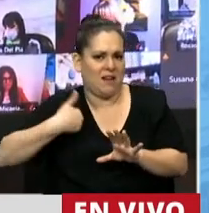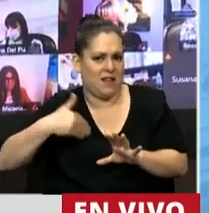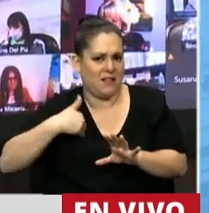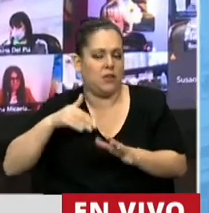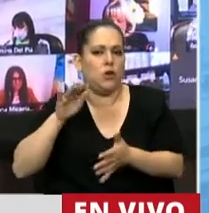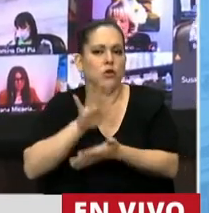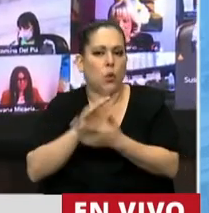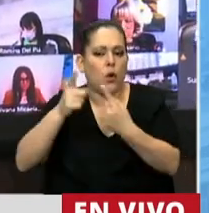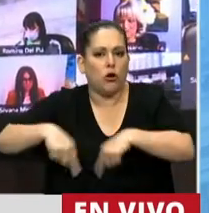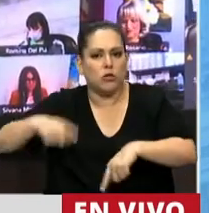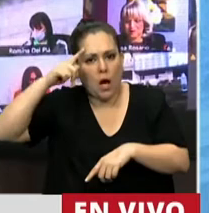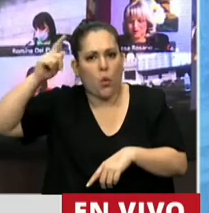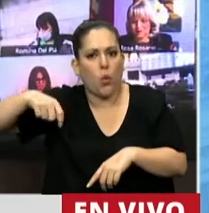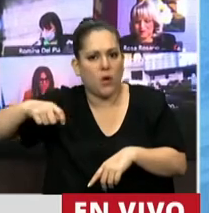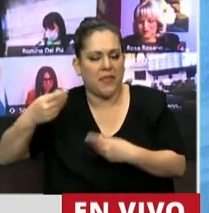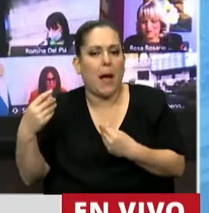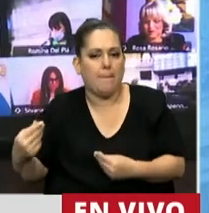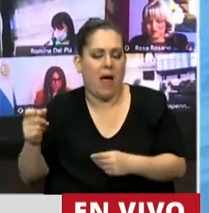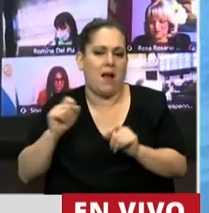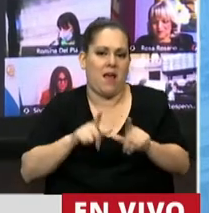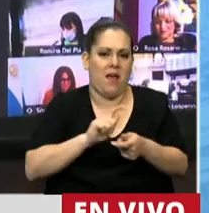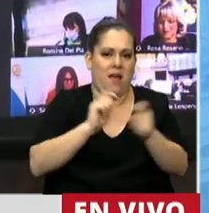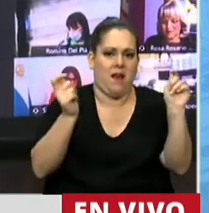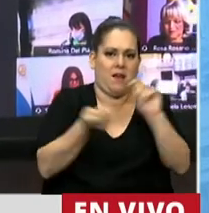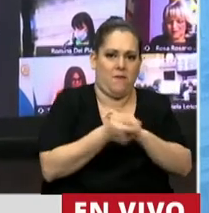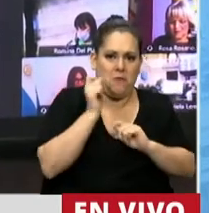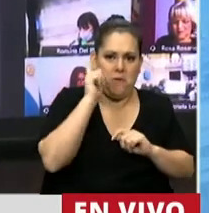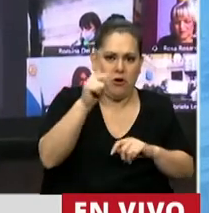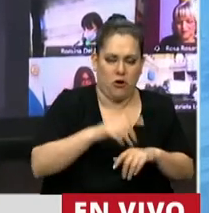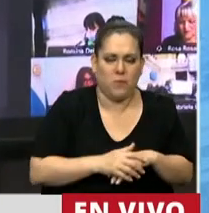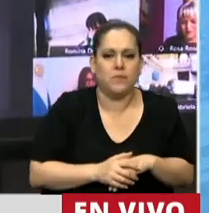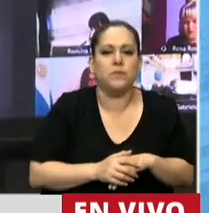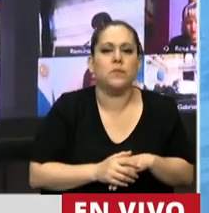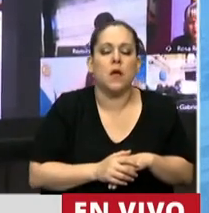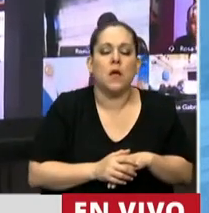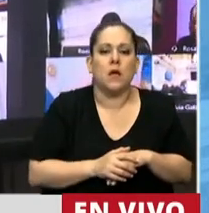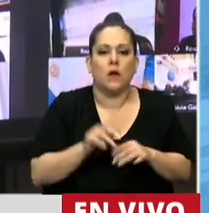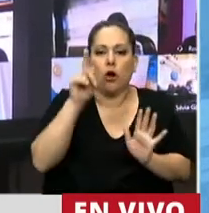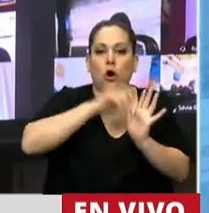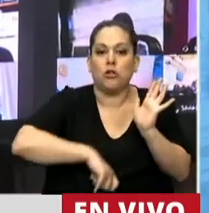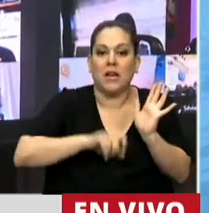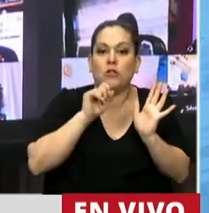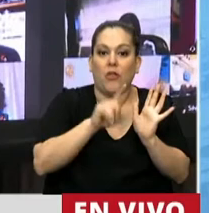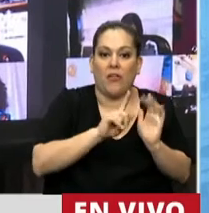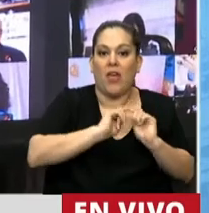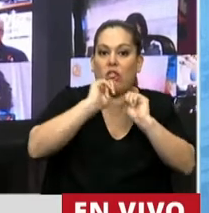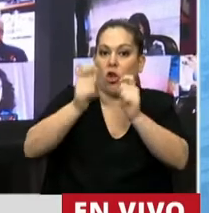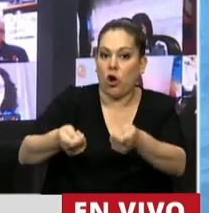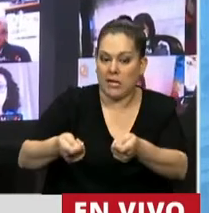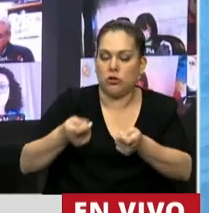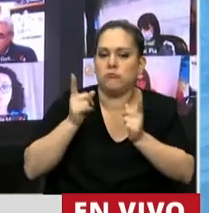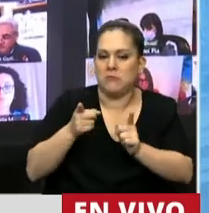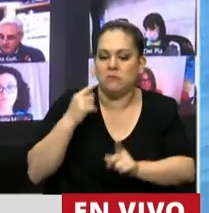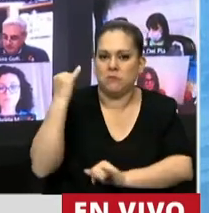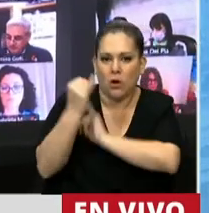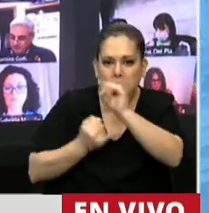contenido jurídico a esta reforma. El contrato de donación, bien como lo explicó el